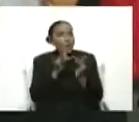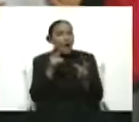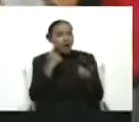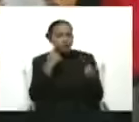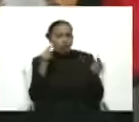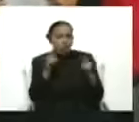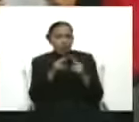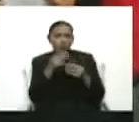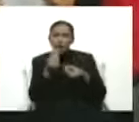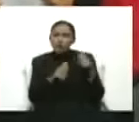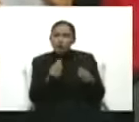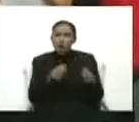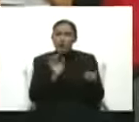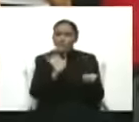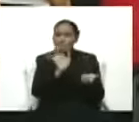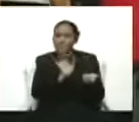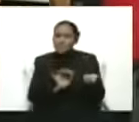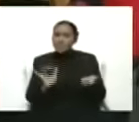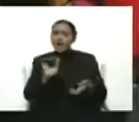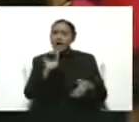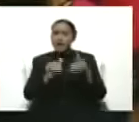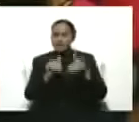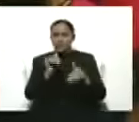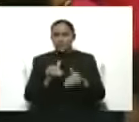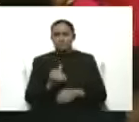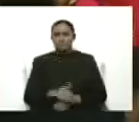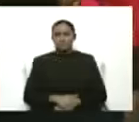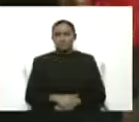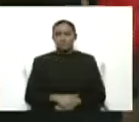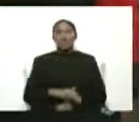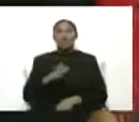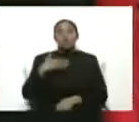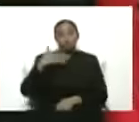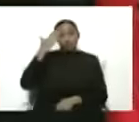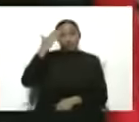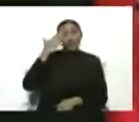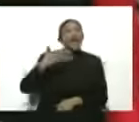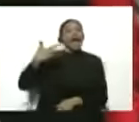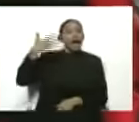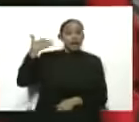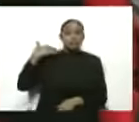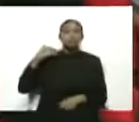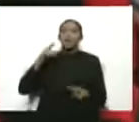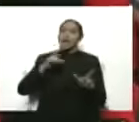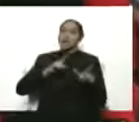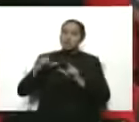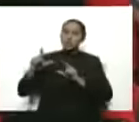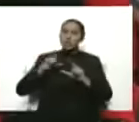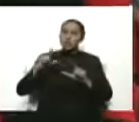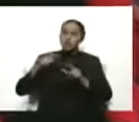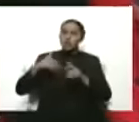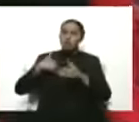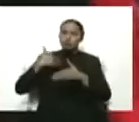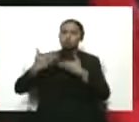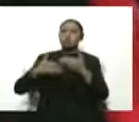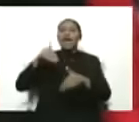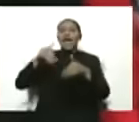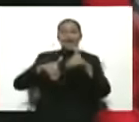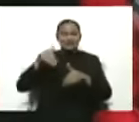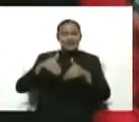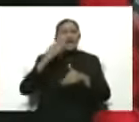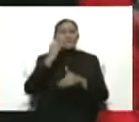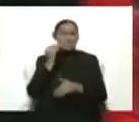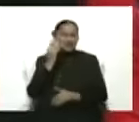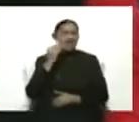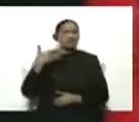Yo sé que lo están porque son varios procesos electorales que hemos realizado, pero es bueno que en esta